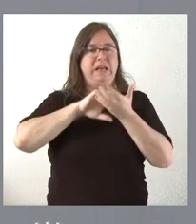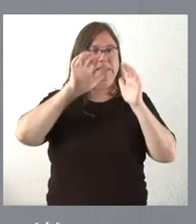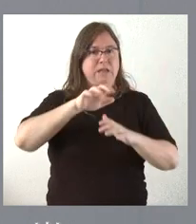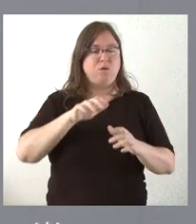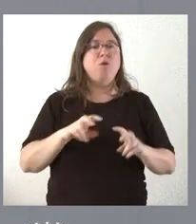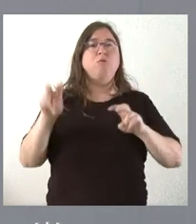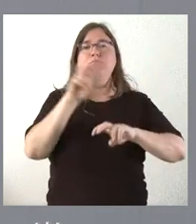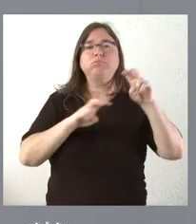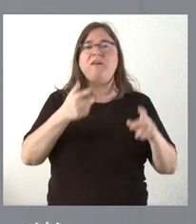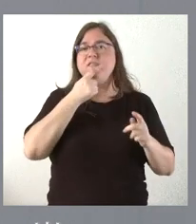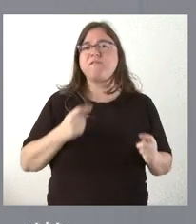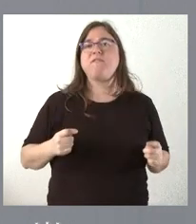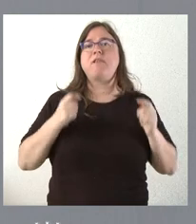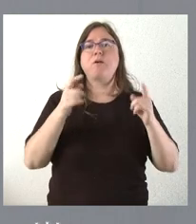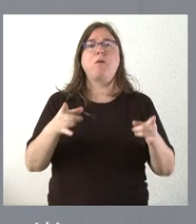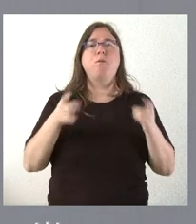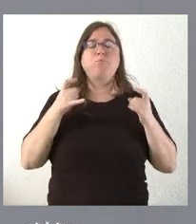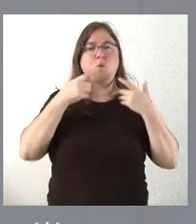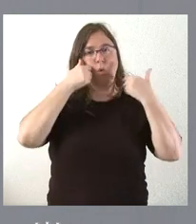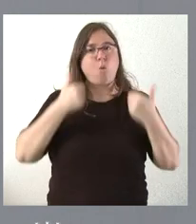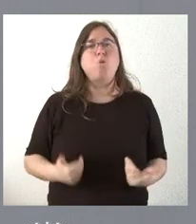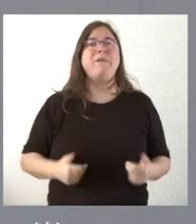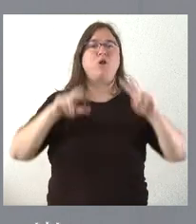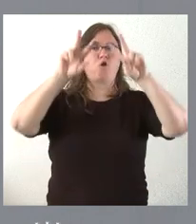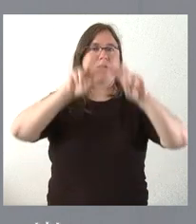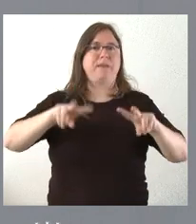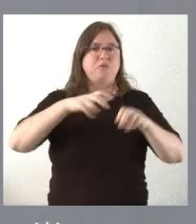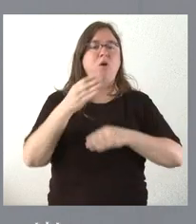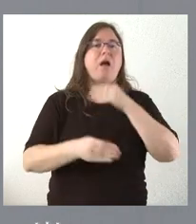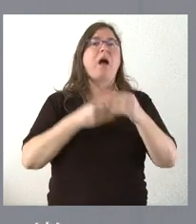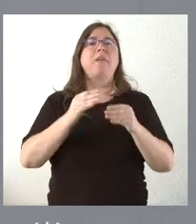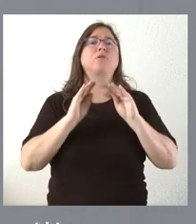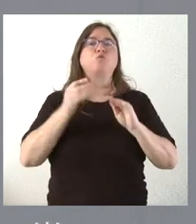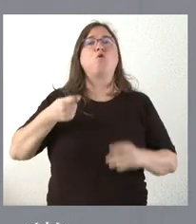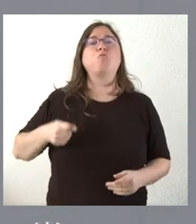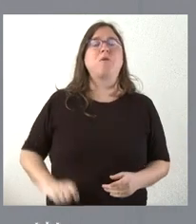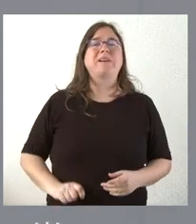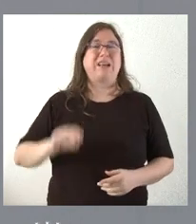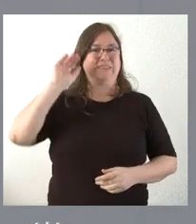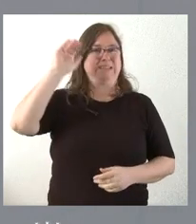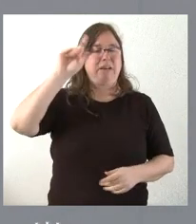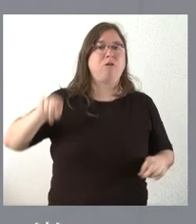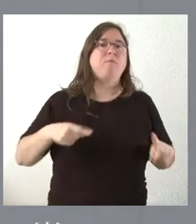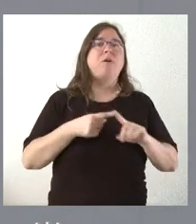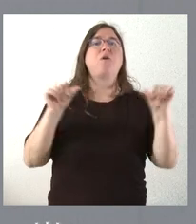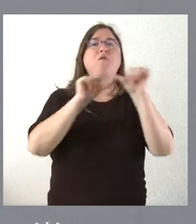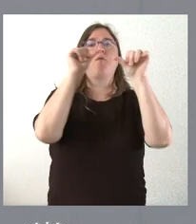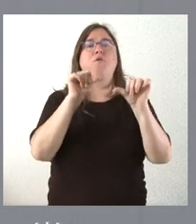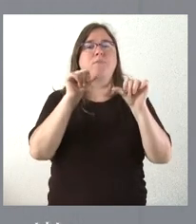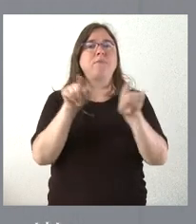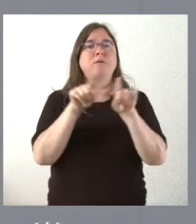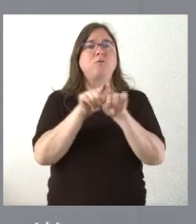Se busca así favorecer la captación del capital humano investigador que haya realizado su carrera profesional en extranjero y, por tanto, es una forma de captar,